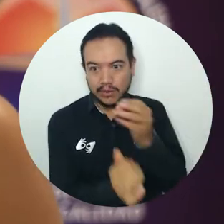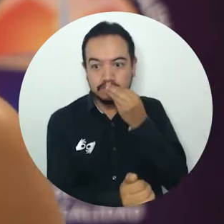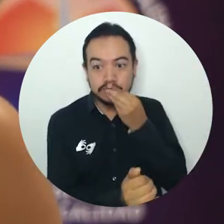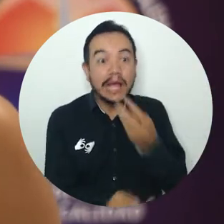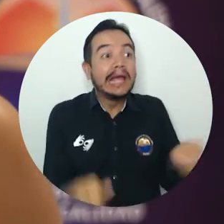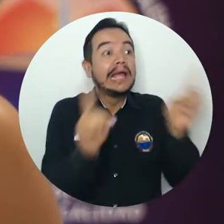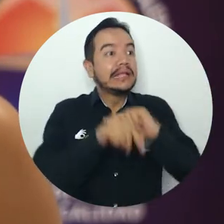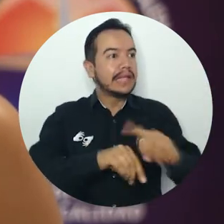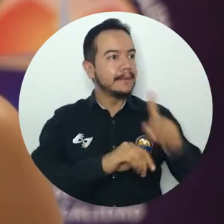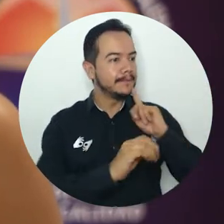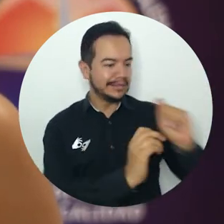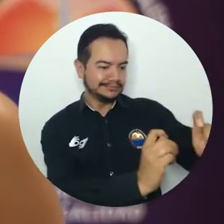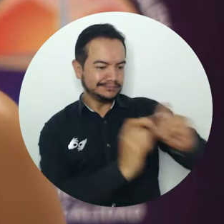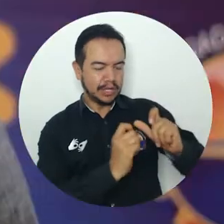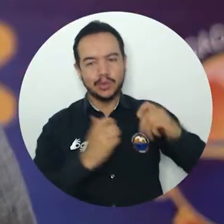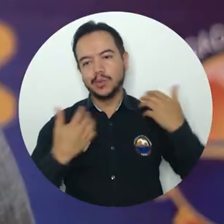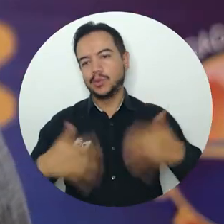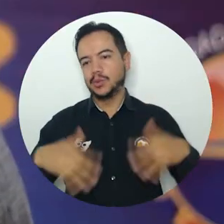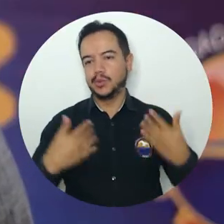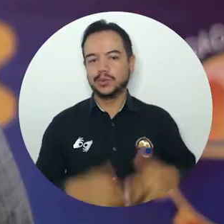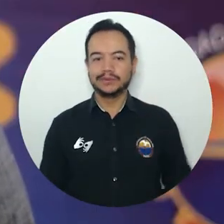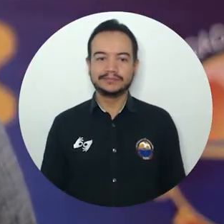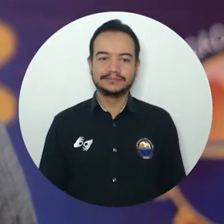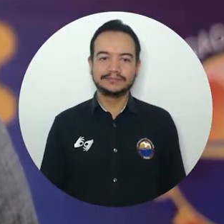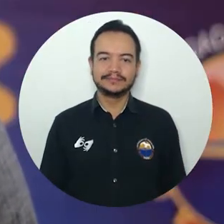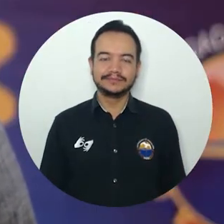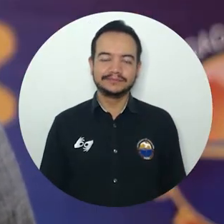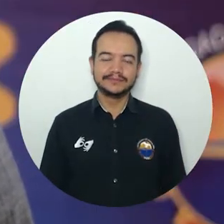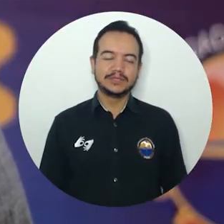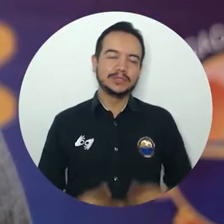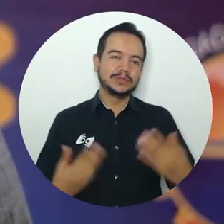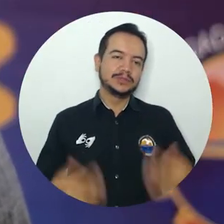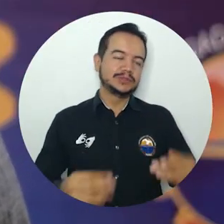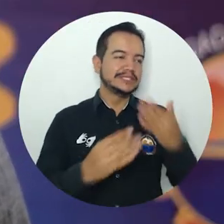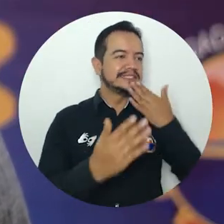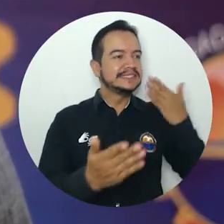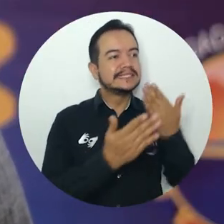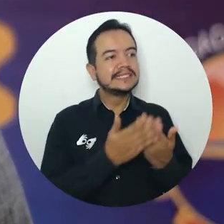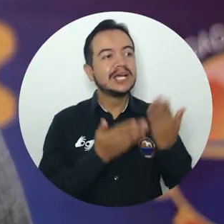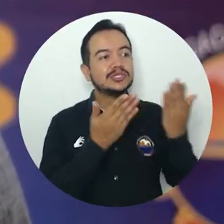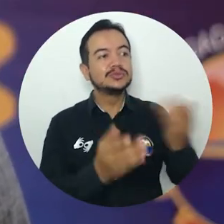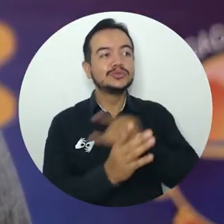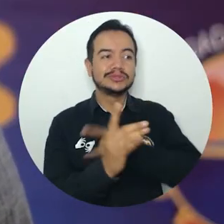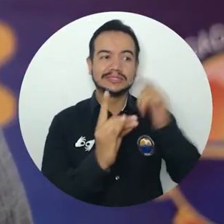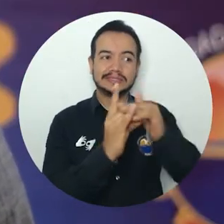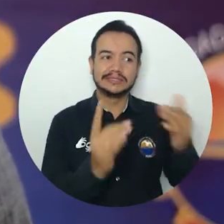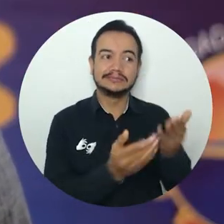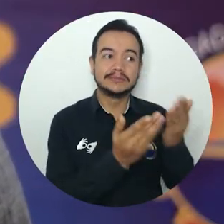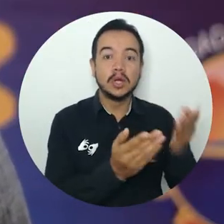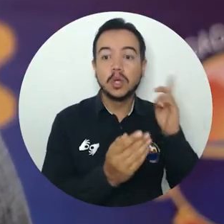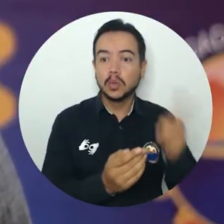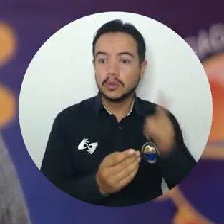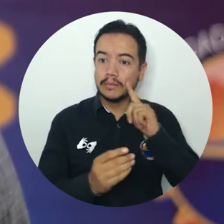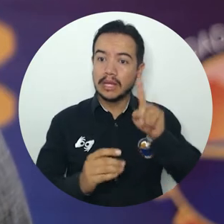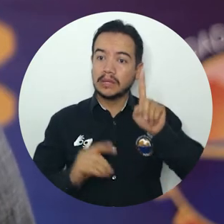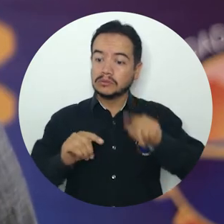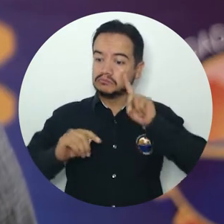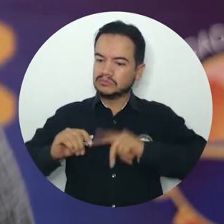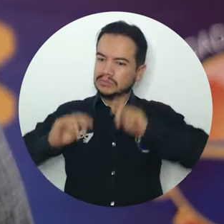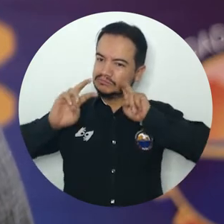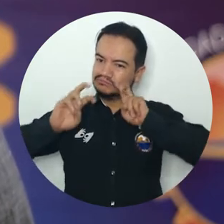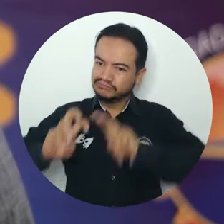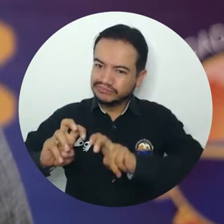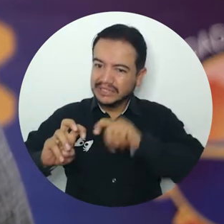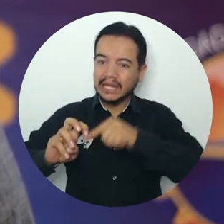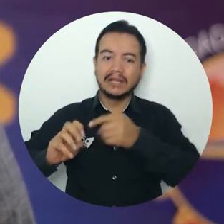sino también a nivel económico. Es muy grato el apoyo recibido por la Universidad del Magdalena, ya que en muchos casos las